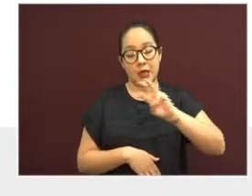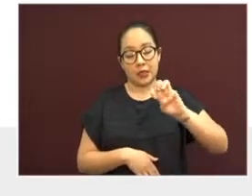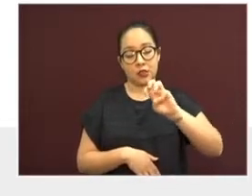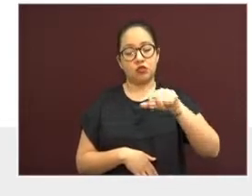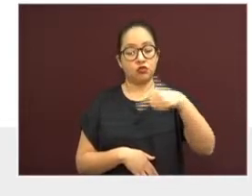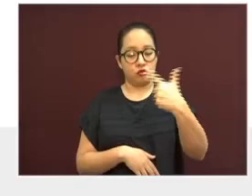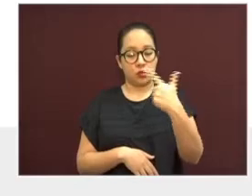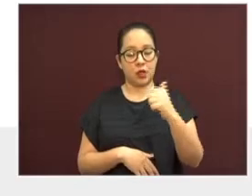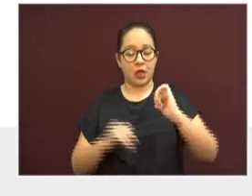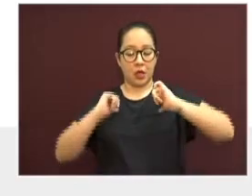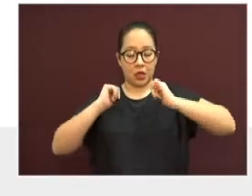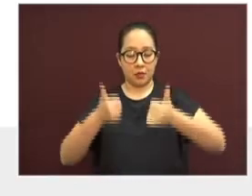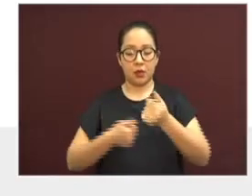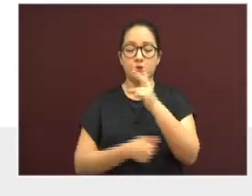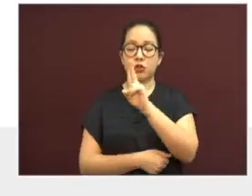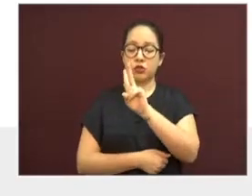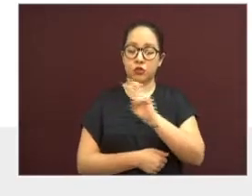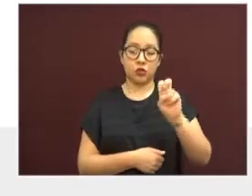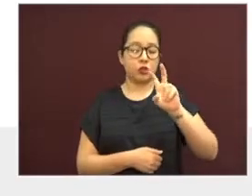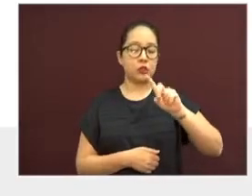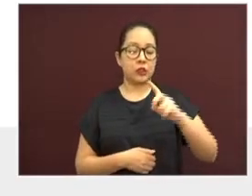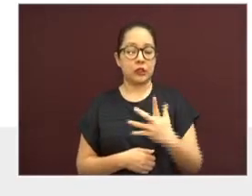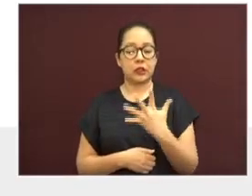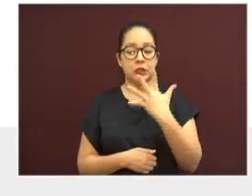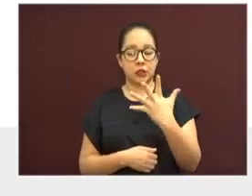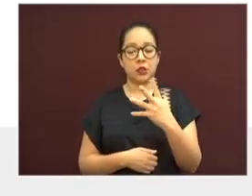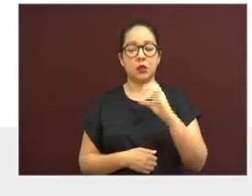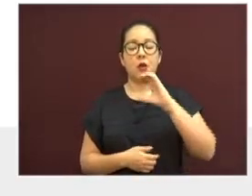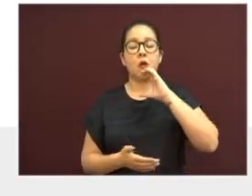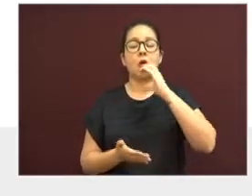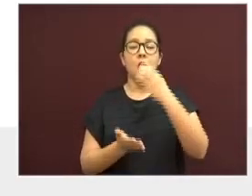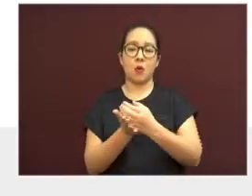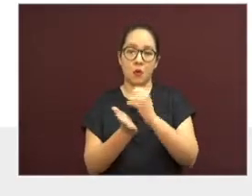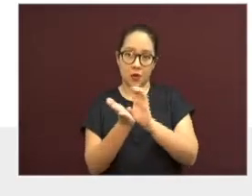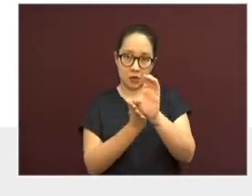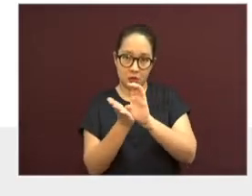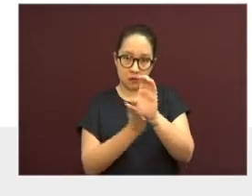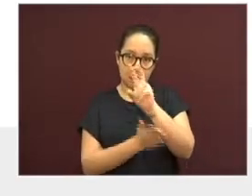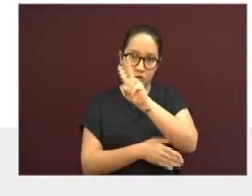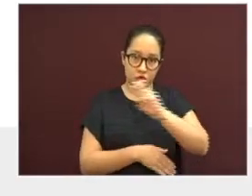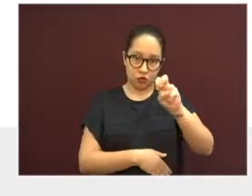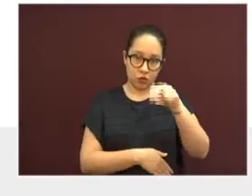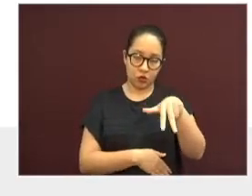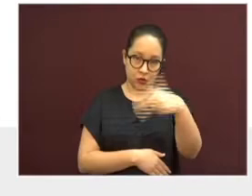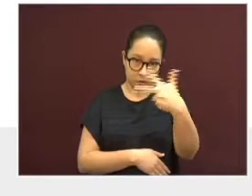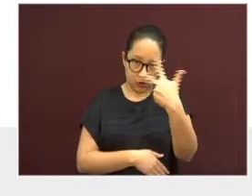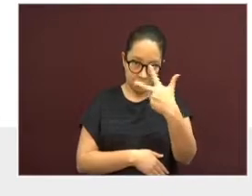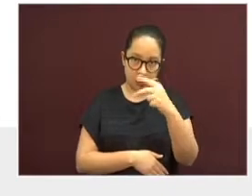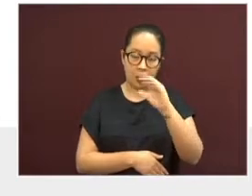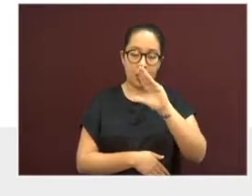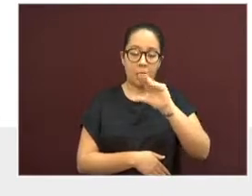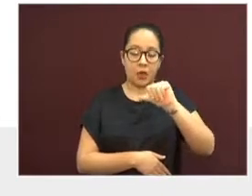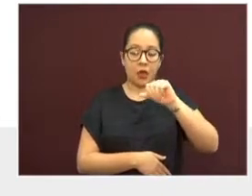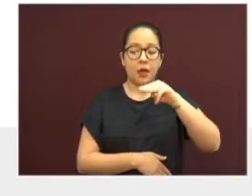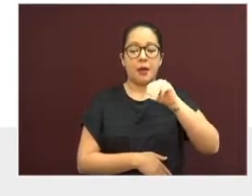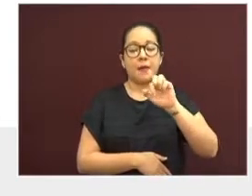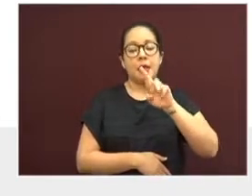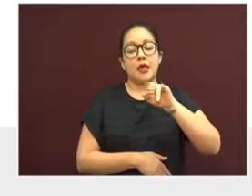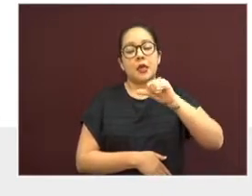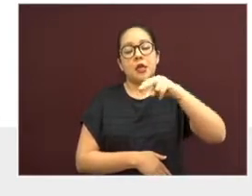Alvarado, 235. Coatepec, 213. Camerino Zeta Mendoza,